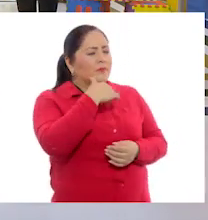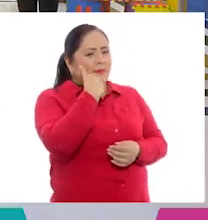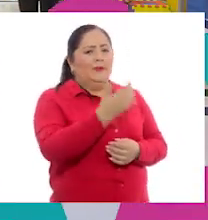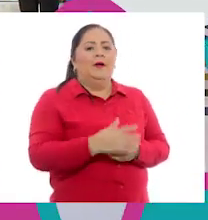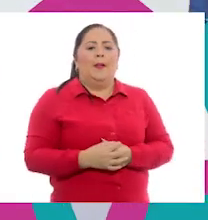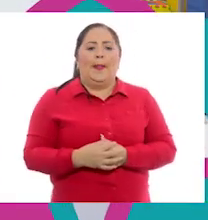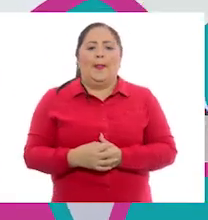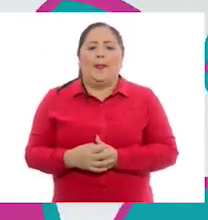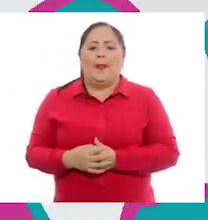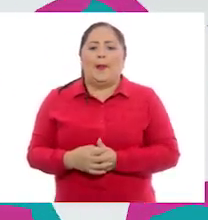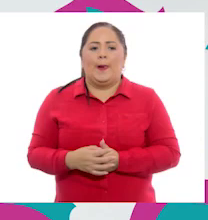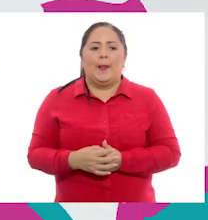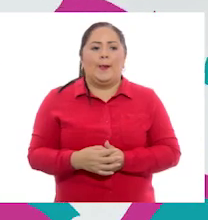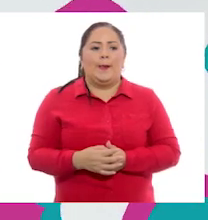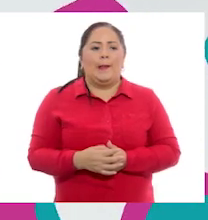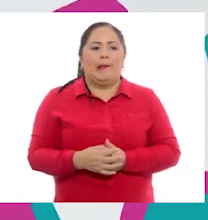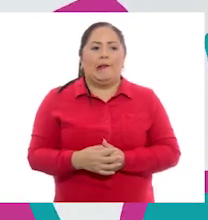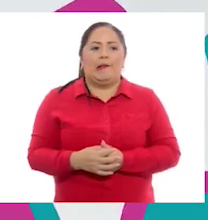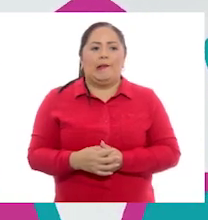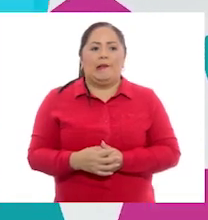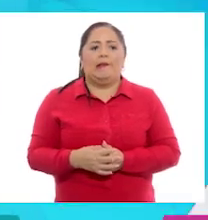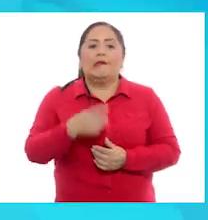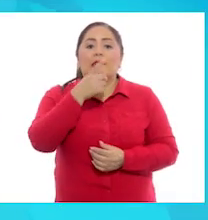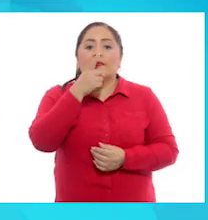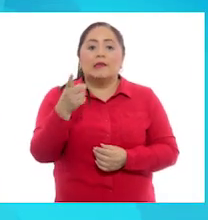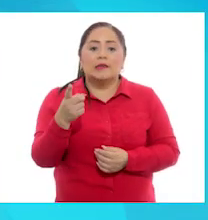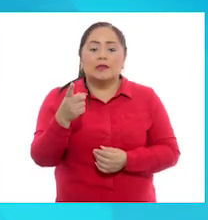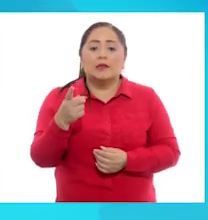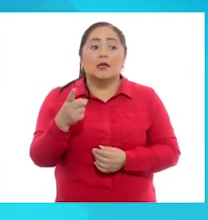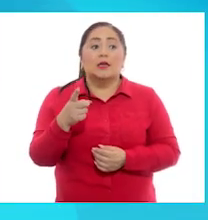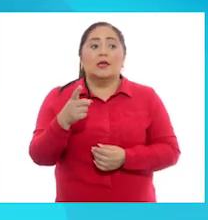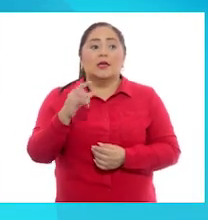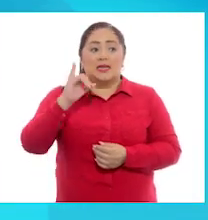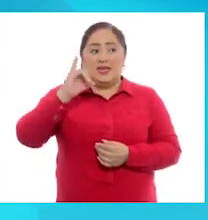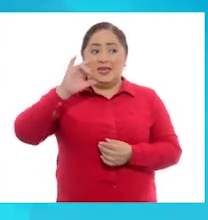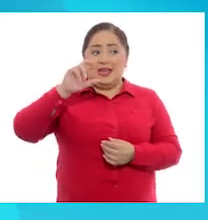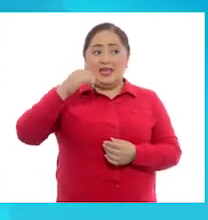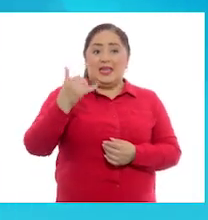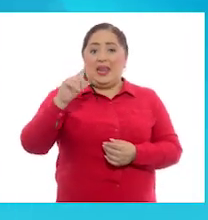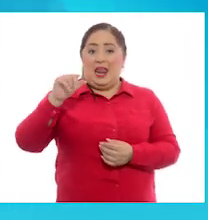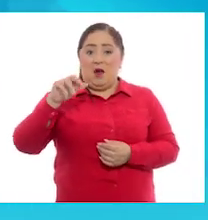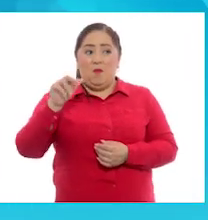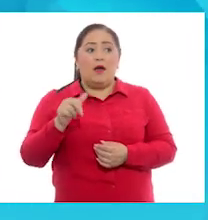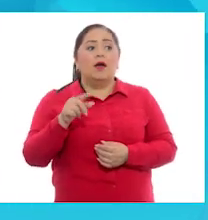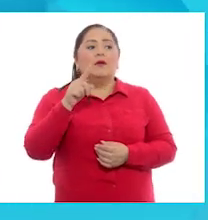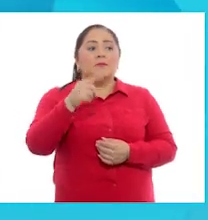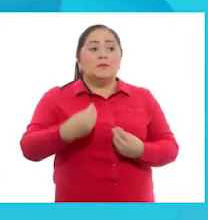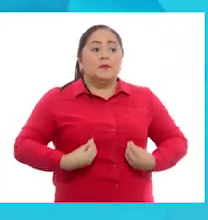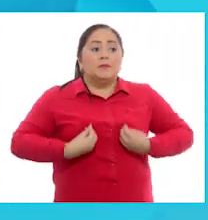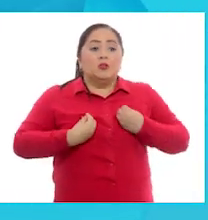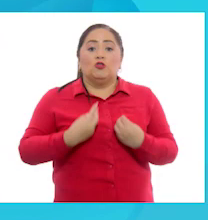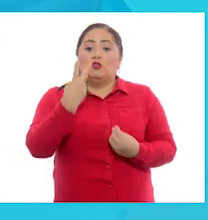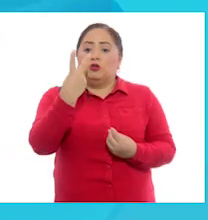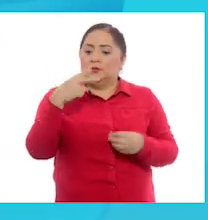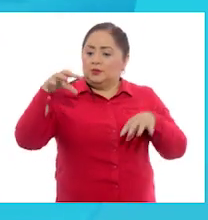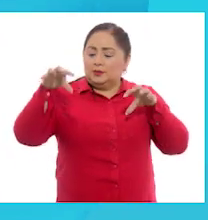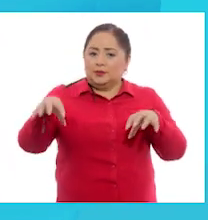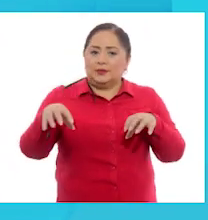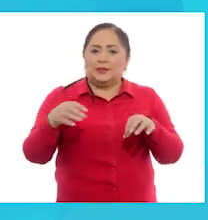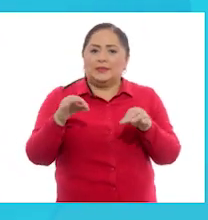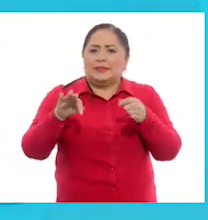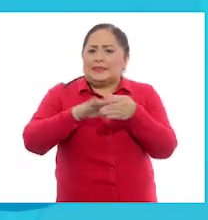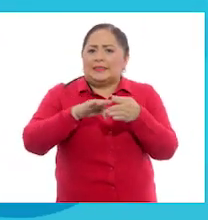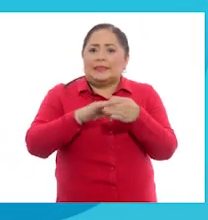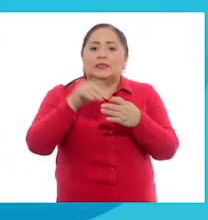Pili? Muy bien, claro que sí. A ver, dice... Irene y Laura viven en dos comunidades cercanas en el